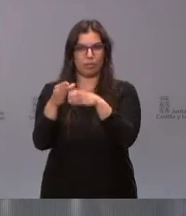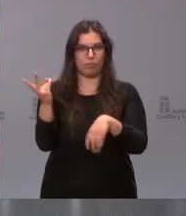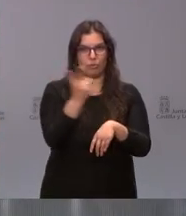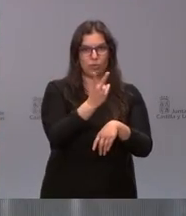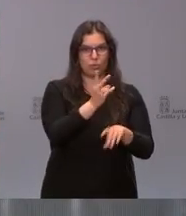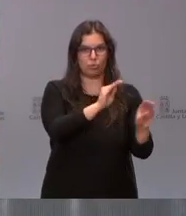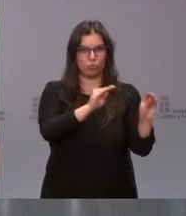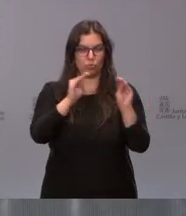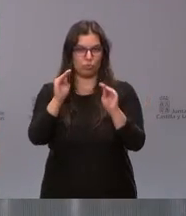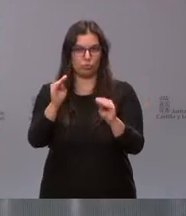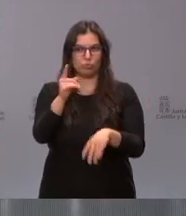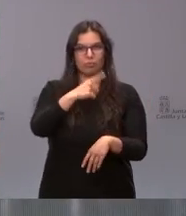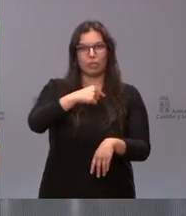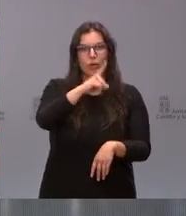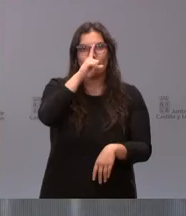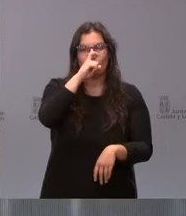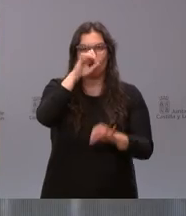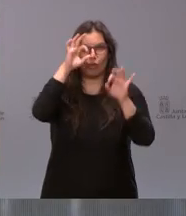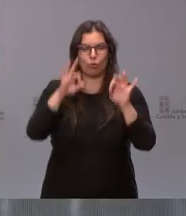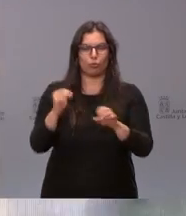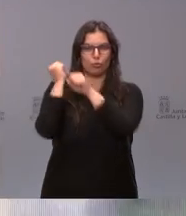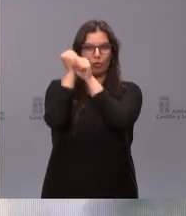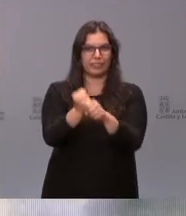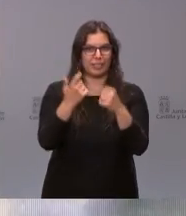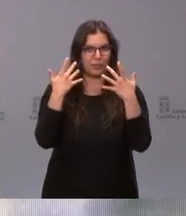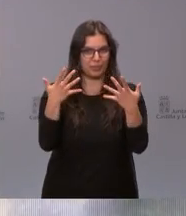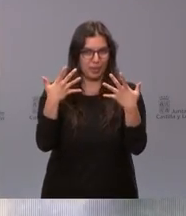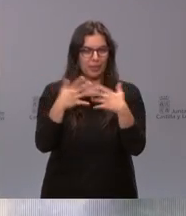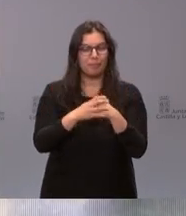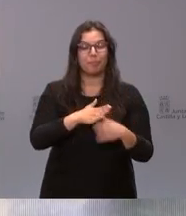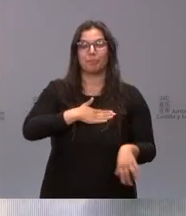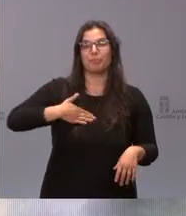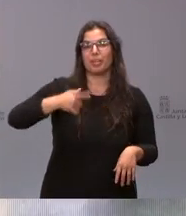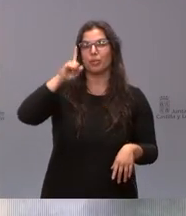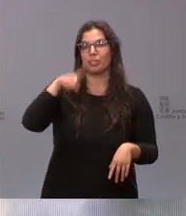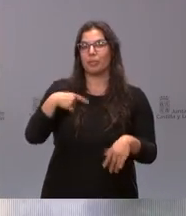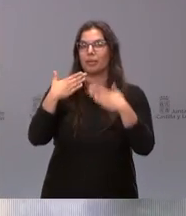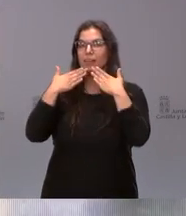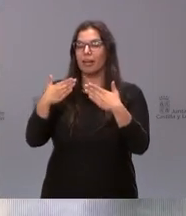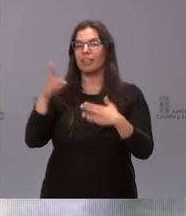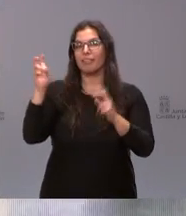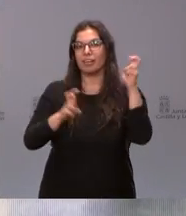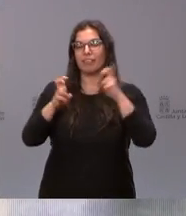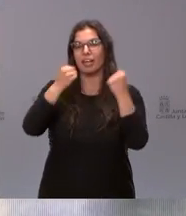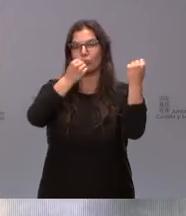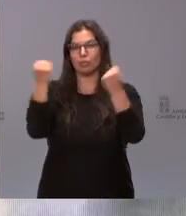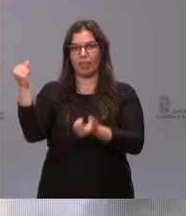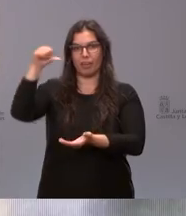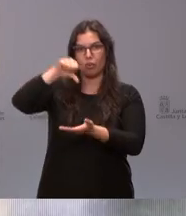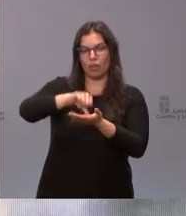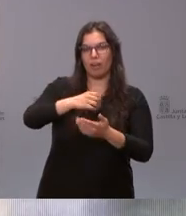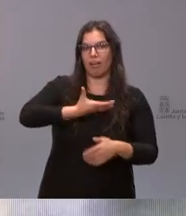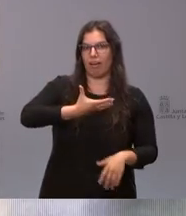que se hayan acordado estos diez años quiero agradecer también la presencia de las autoridades locales del